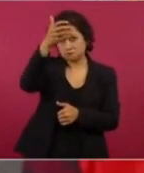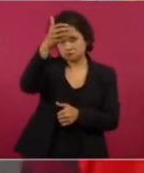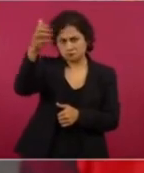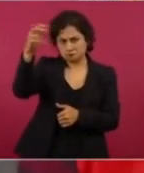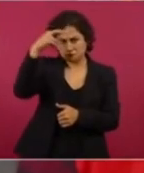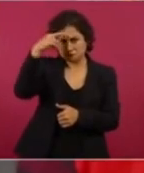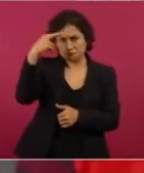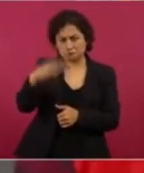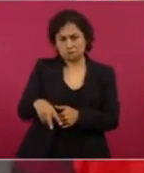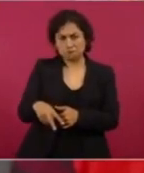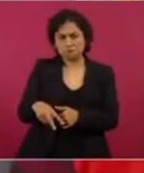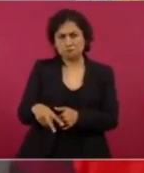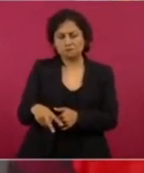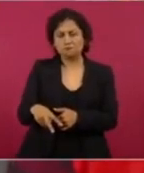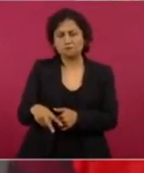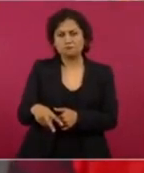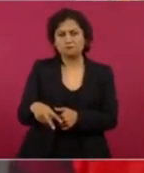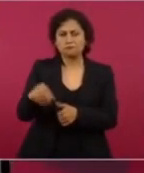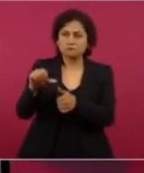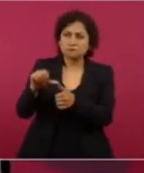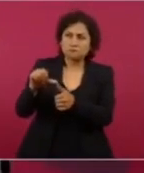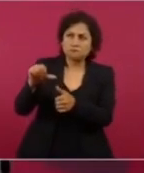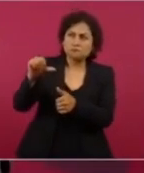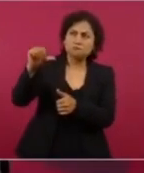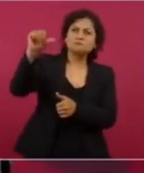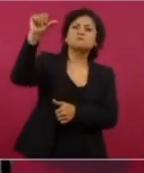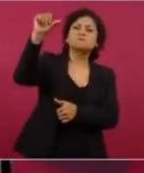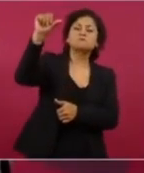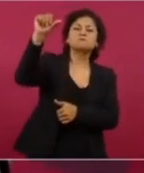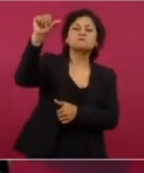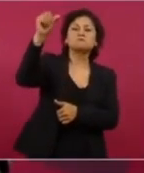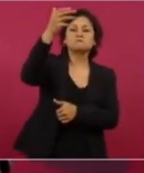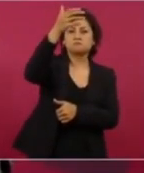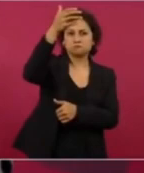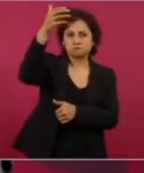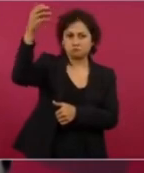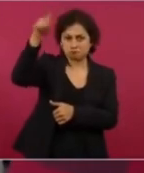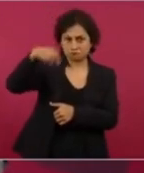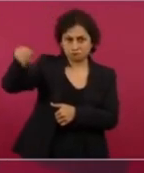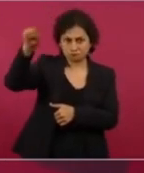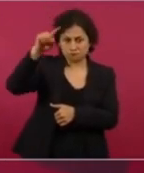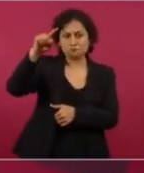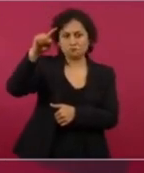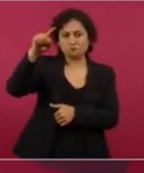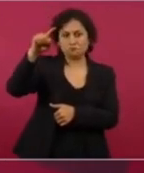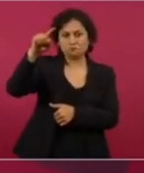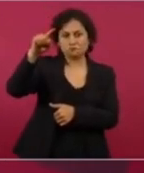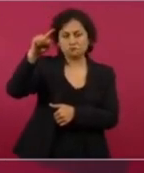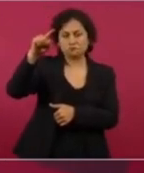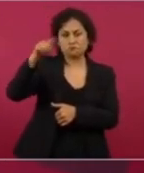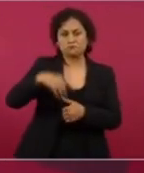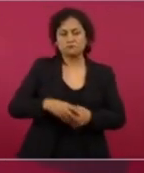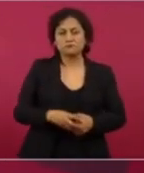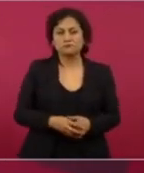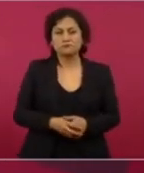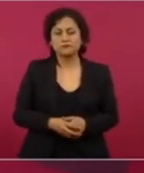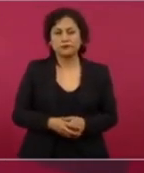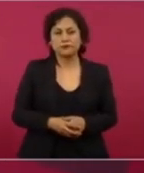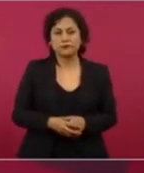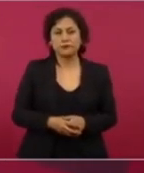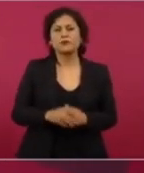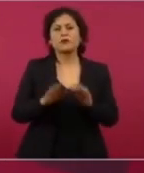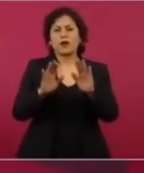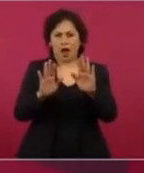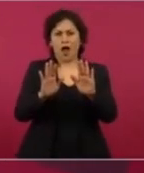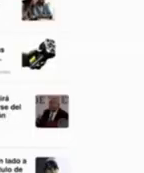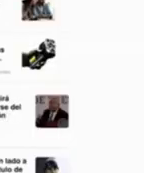pies arriba de lo que es el tránsito